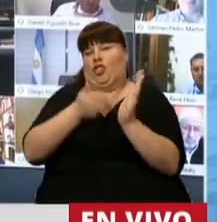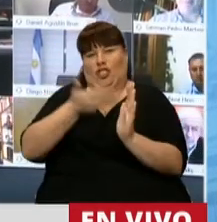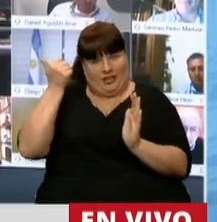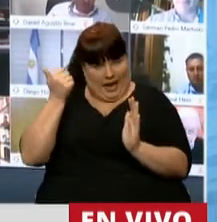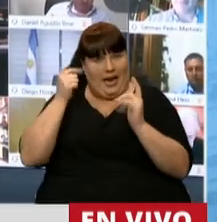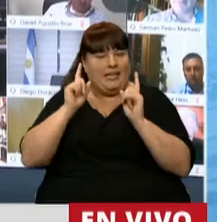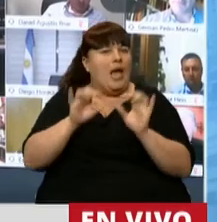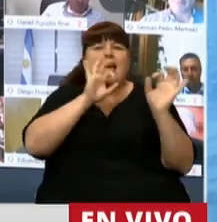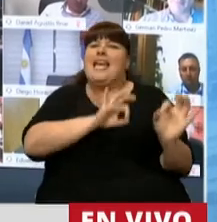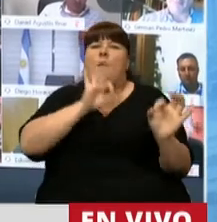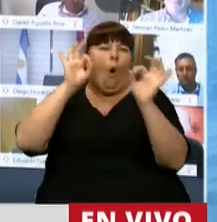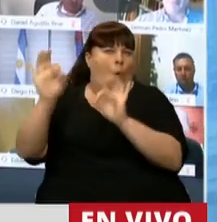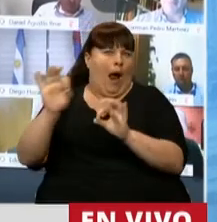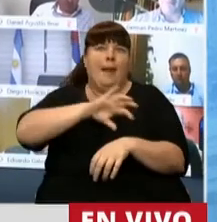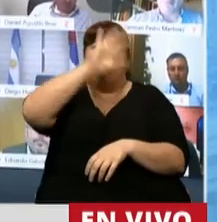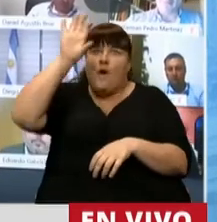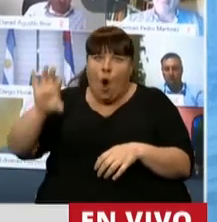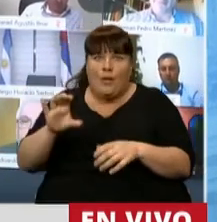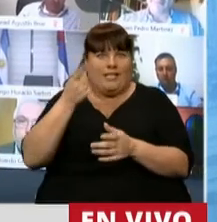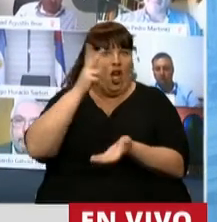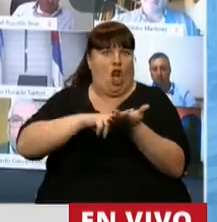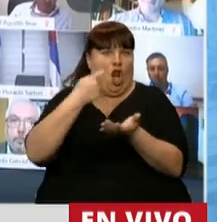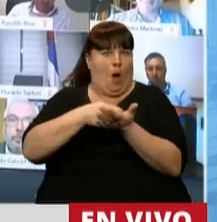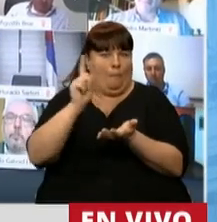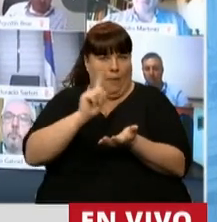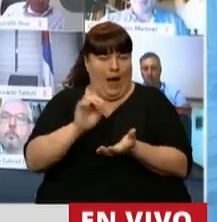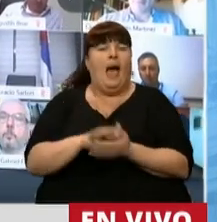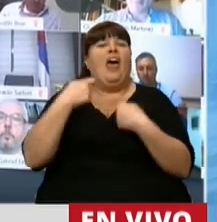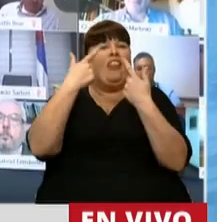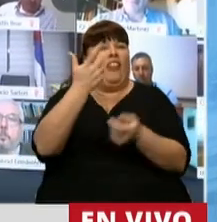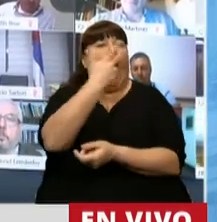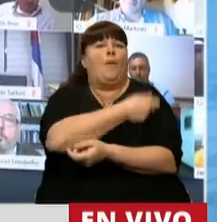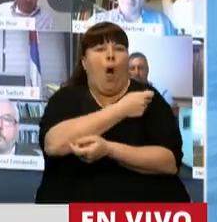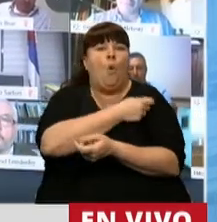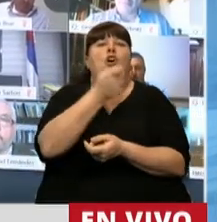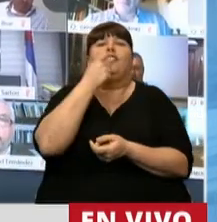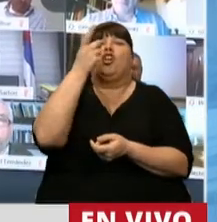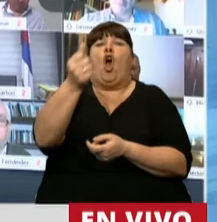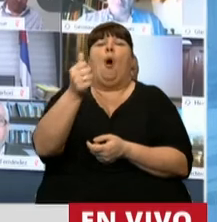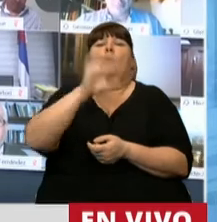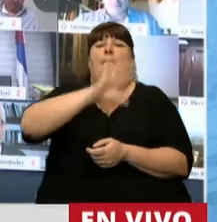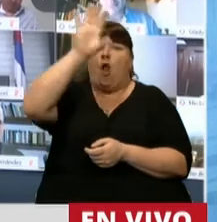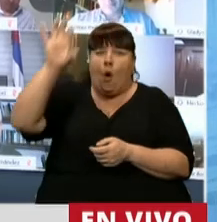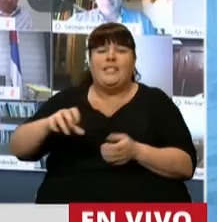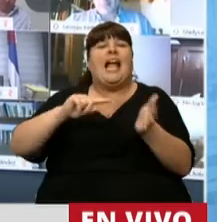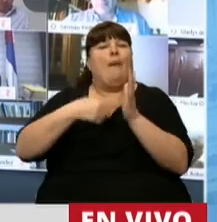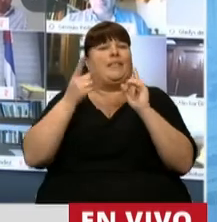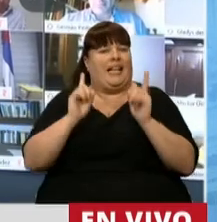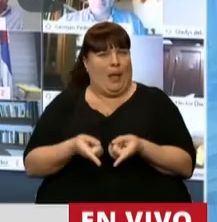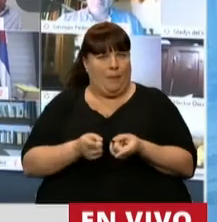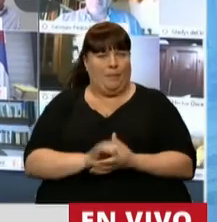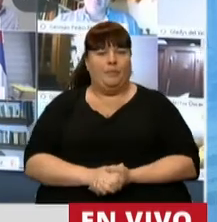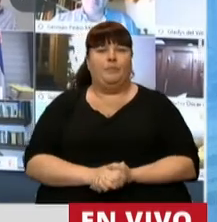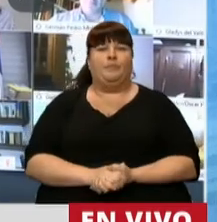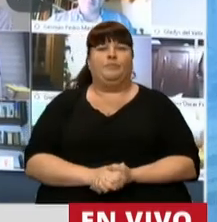dice idéntico tratamiento de eximisión, recibirán las vacunas que eventualmente puedan adquirir las provincias y la ciudad autónoma de Buenos